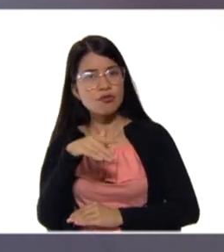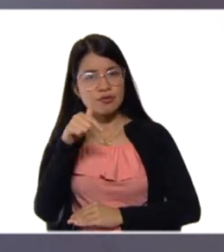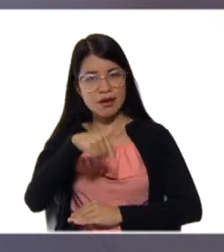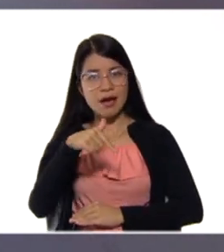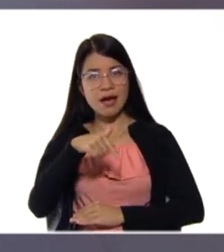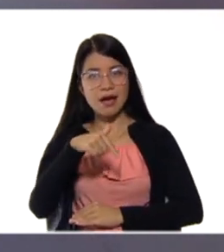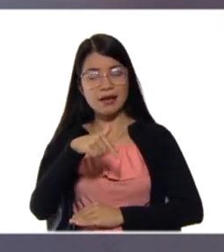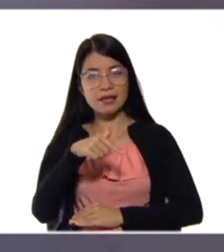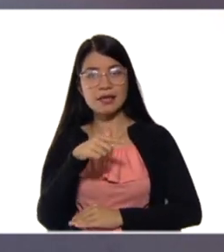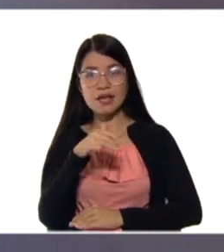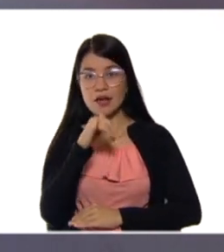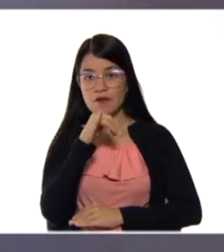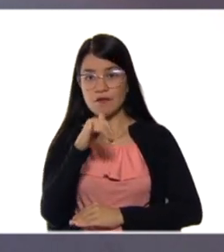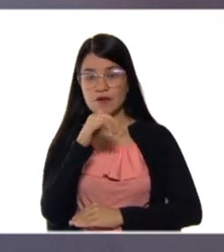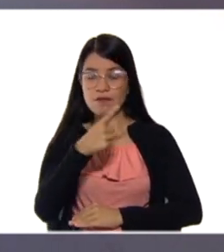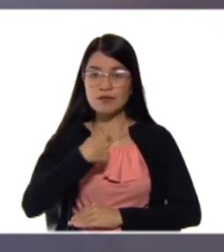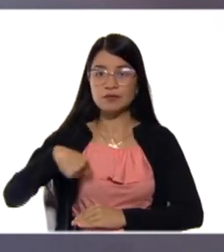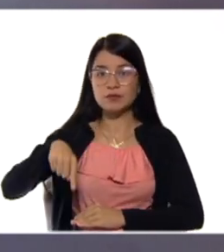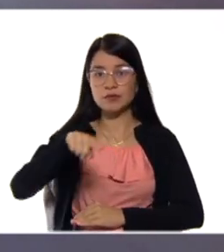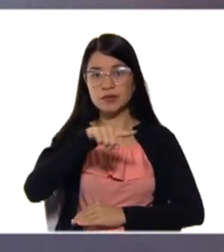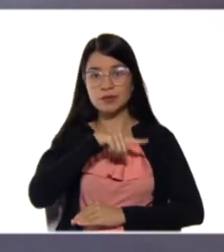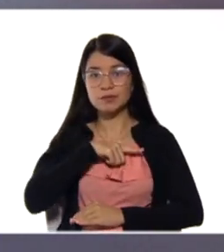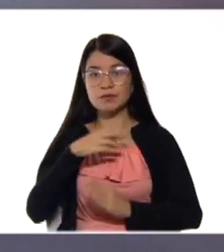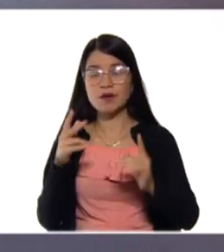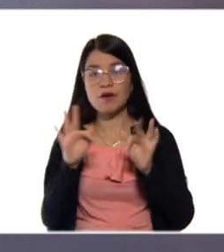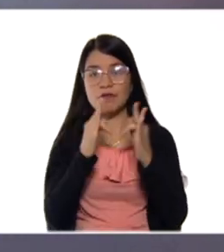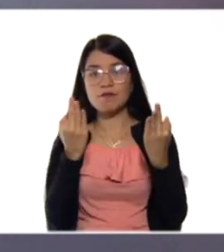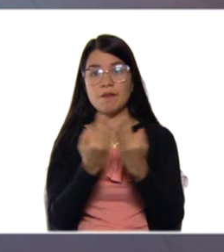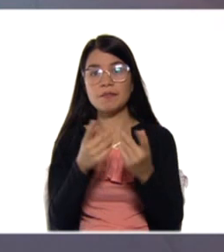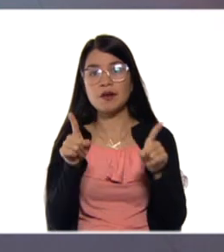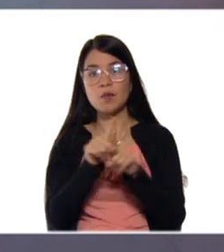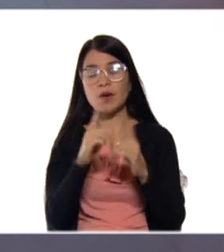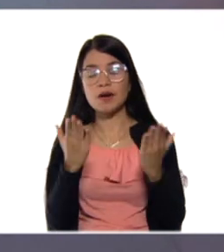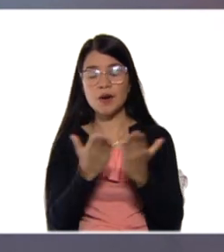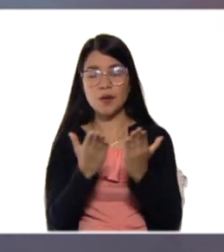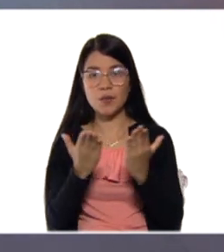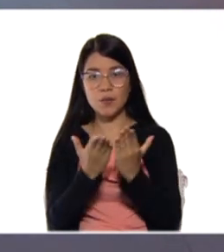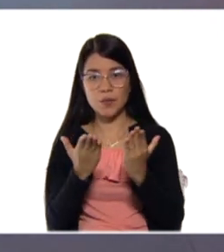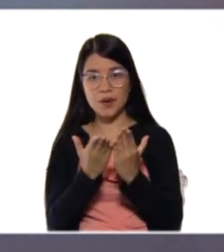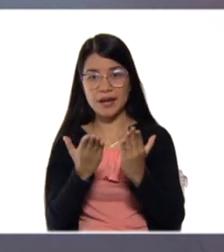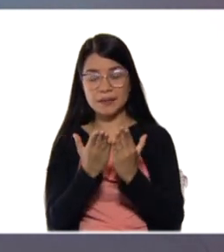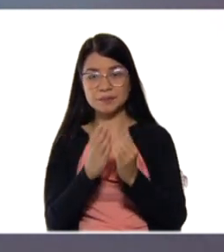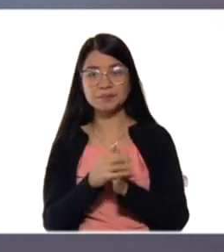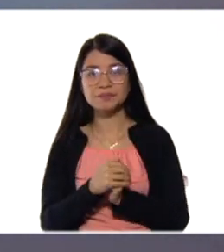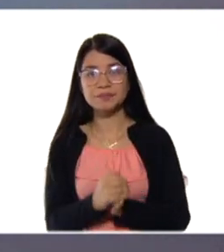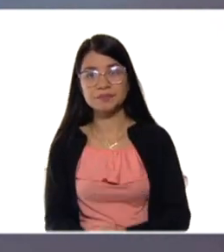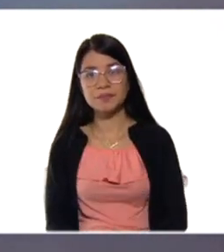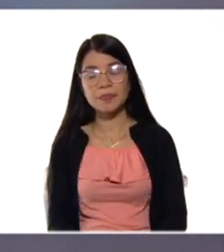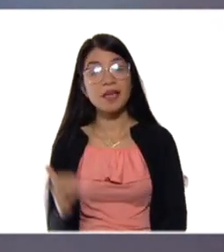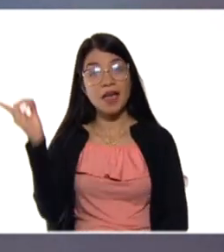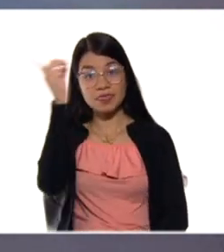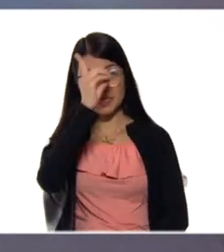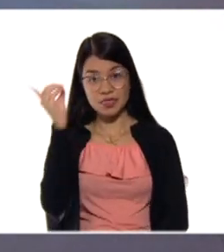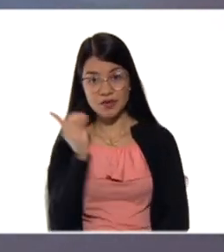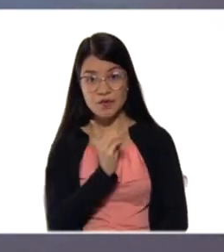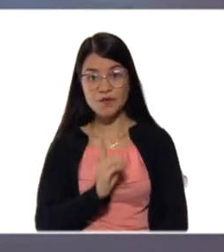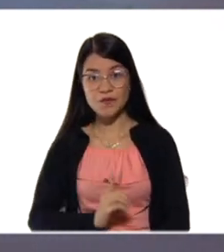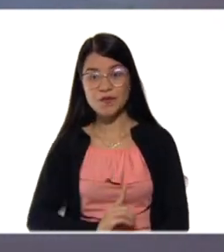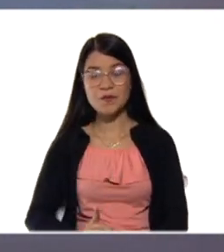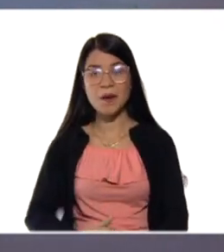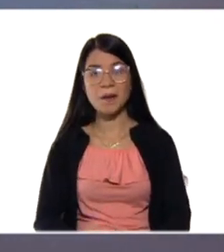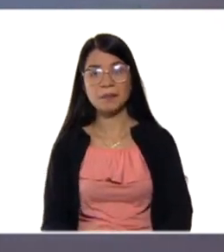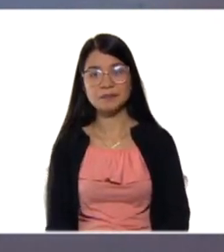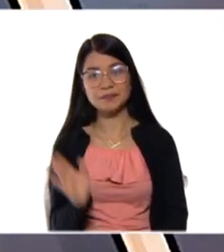En este, nuestro programa, Cada Familia Una Escuela. ¡Dibújame!